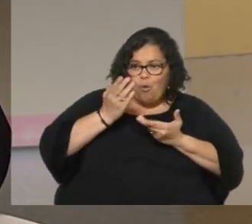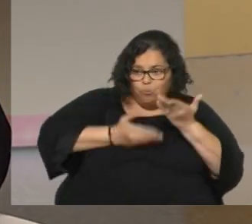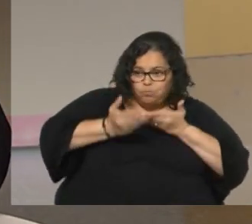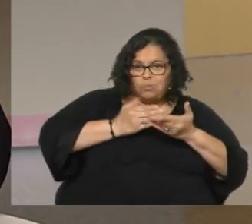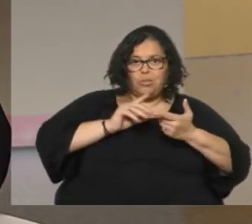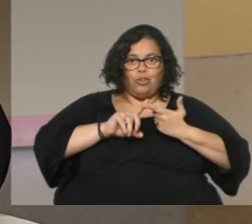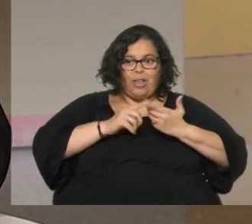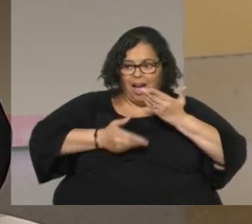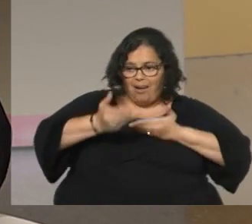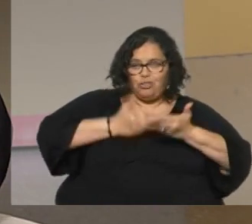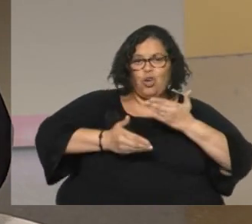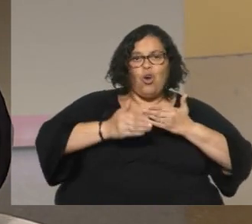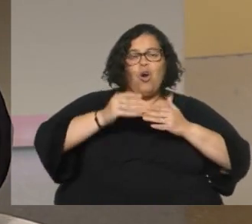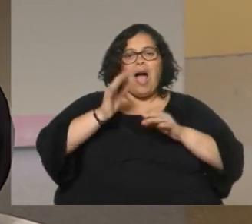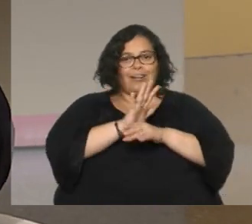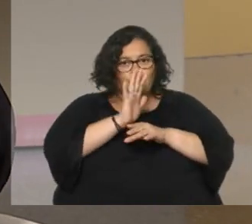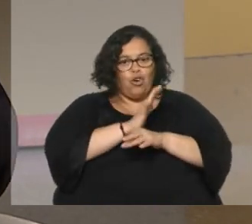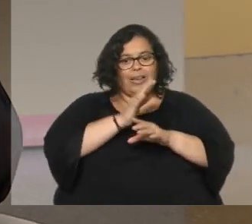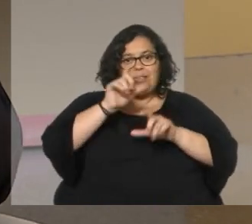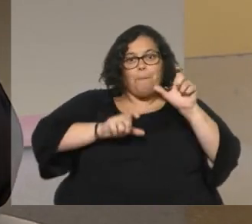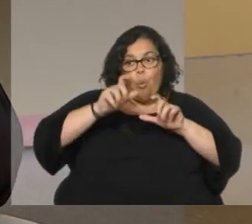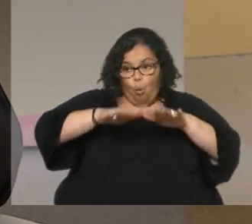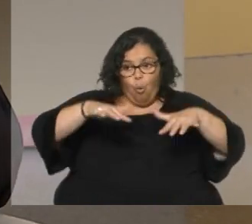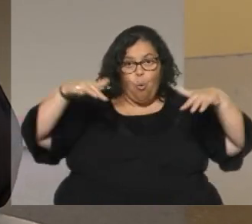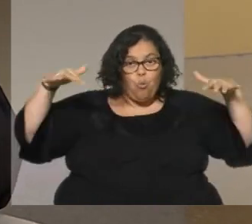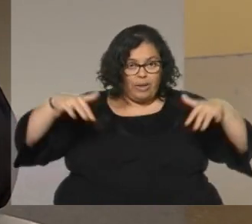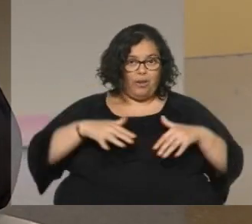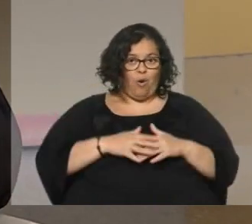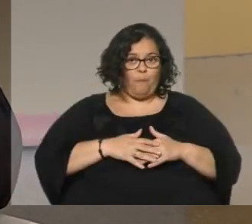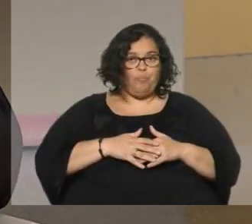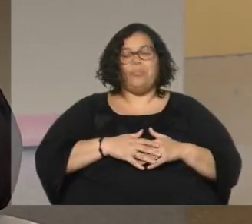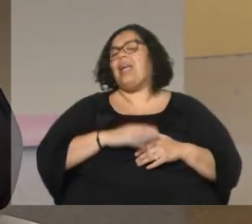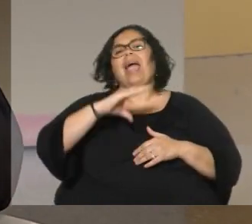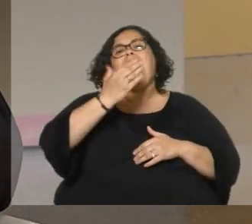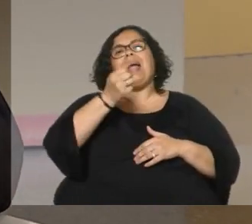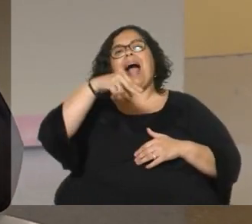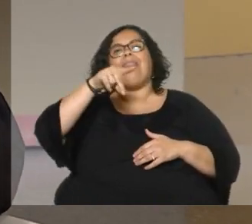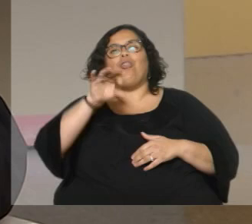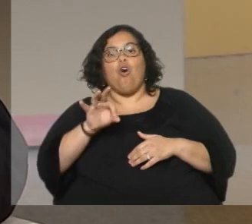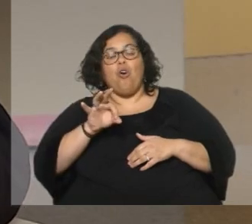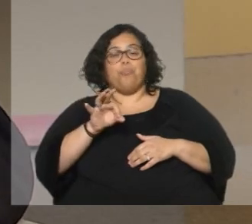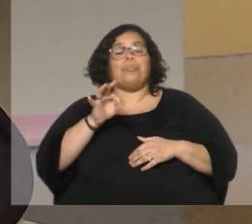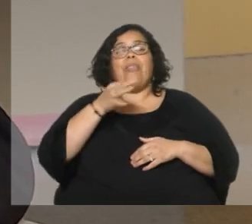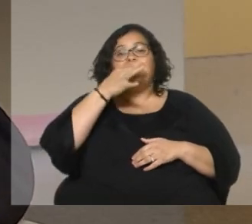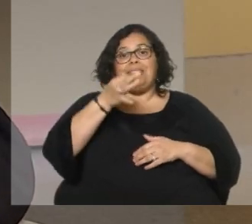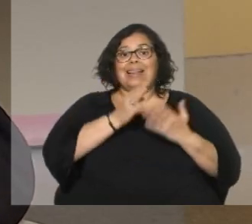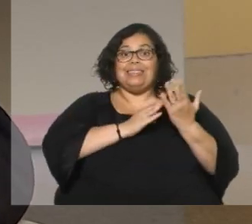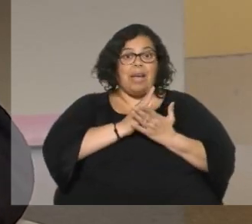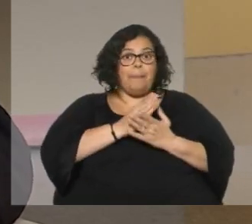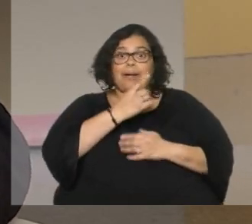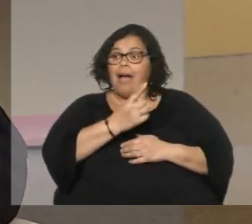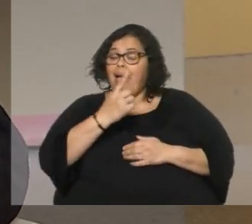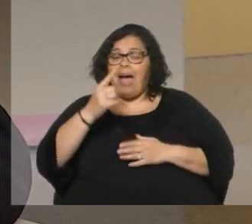y los actores no en vano aquella frase de Alberto Candó cuando escribió su libro que decía cada noche es un estreno